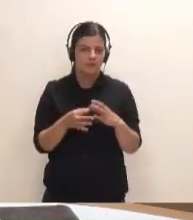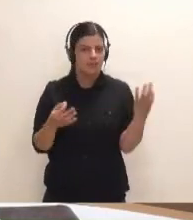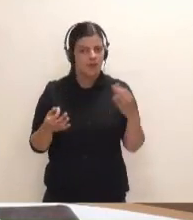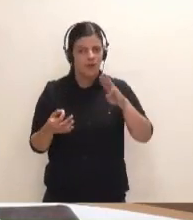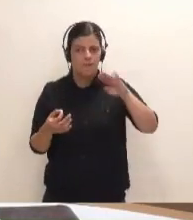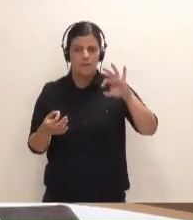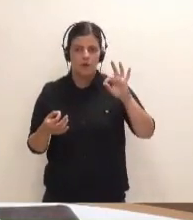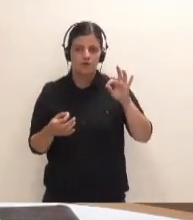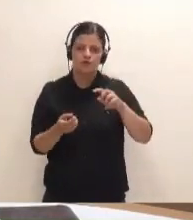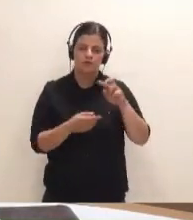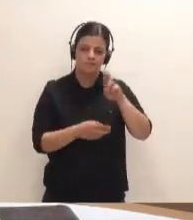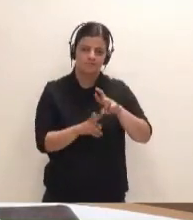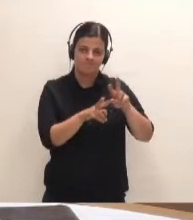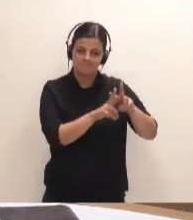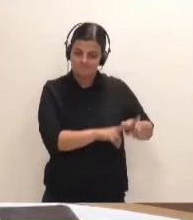PIOTO.